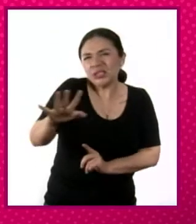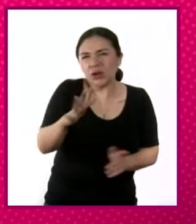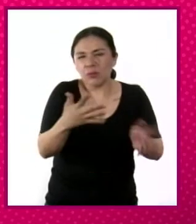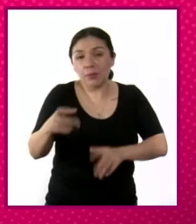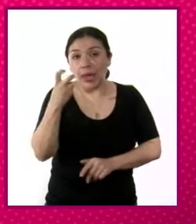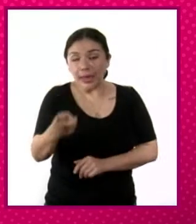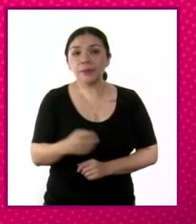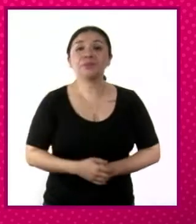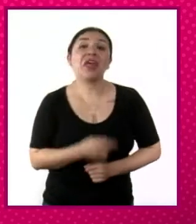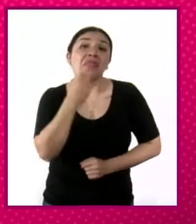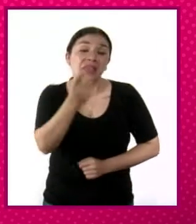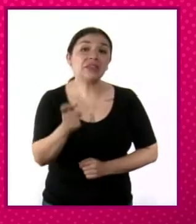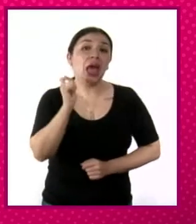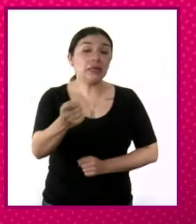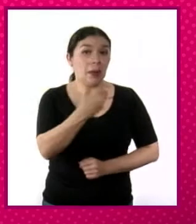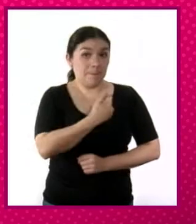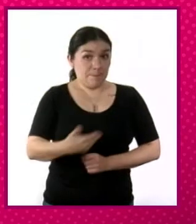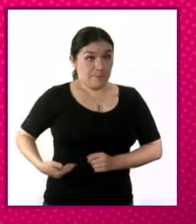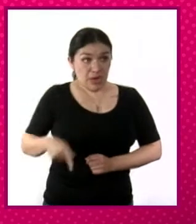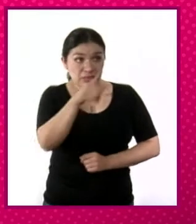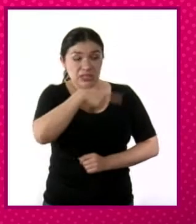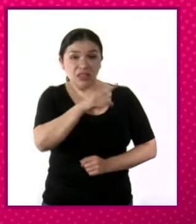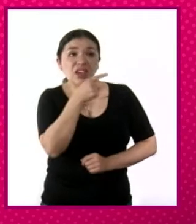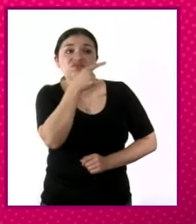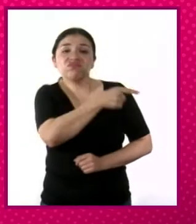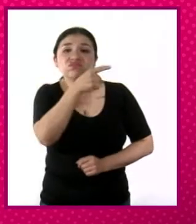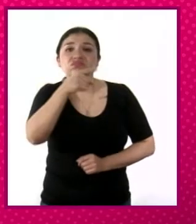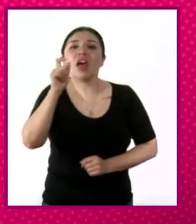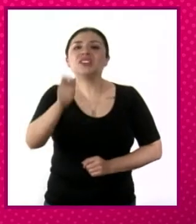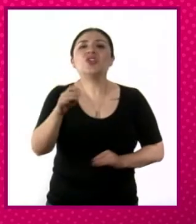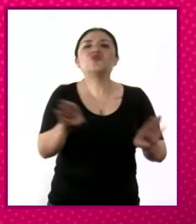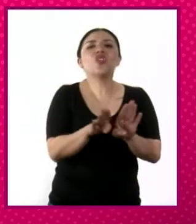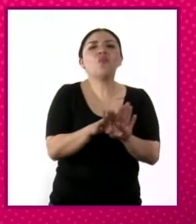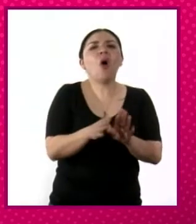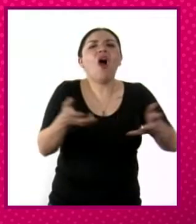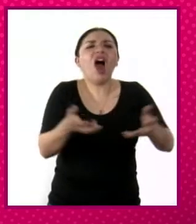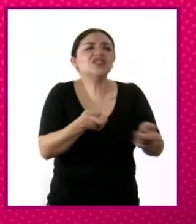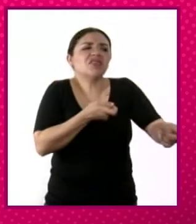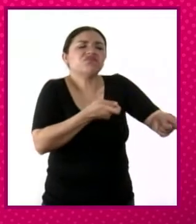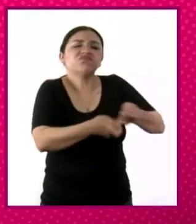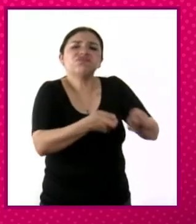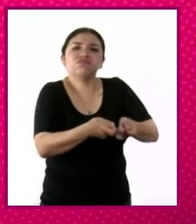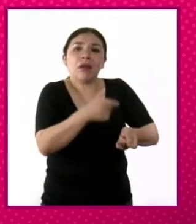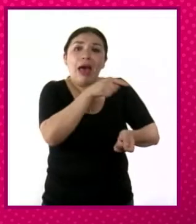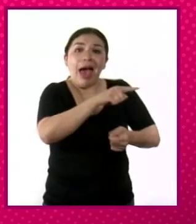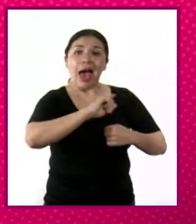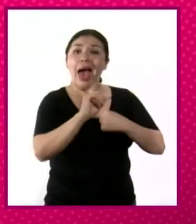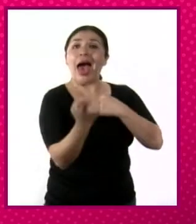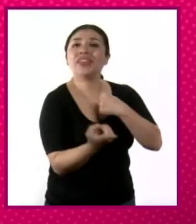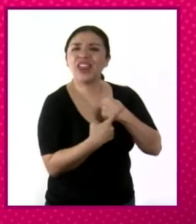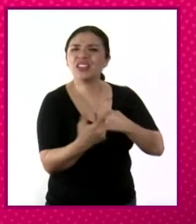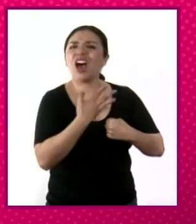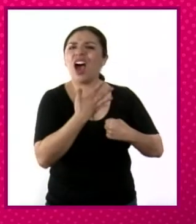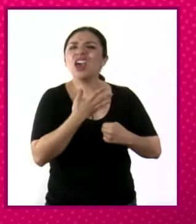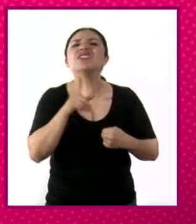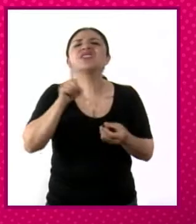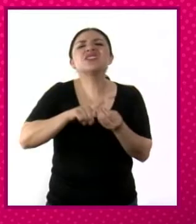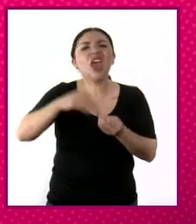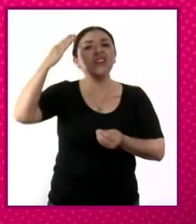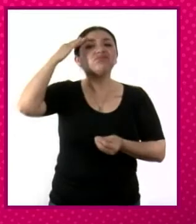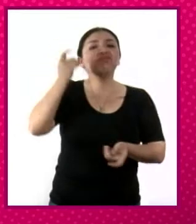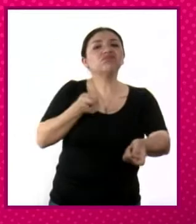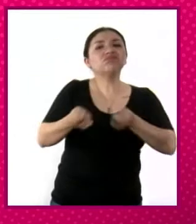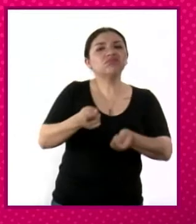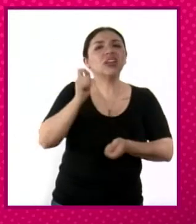supuestamente los presidentes son señalados como instrumentos dóciles y que detrás de la silla presidencial los maneja un